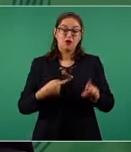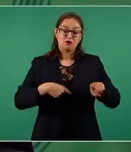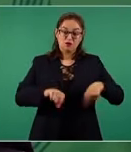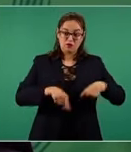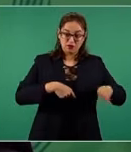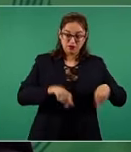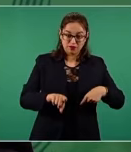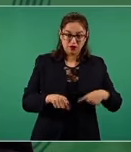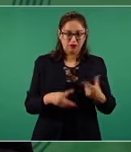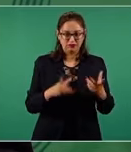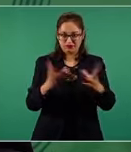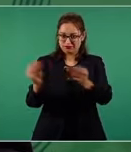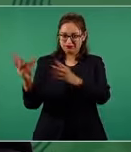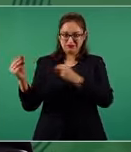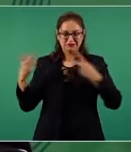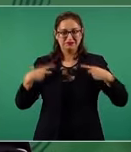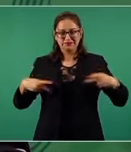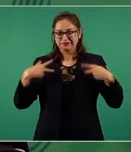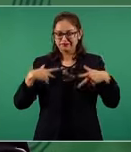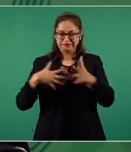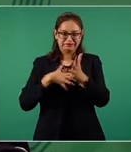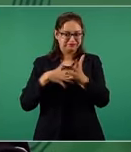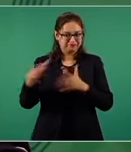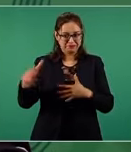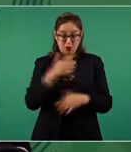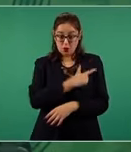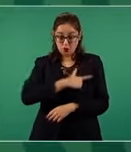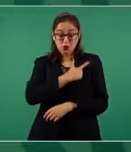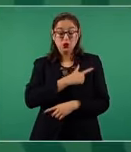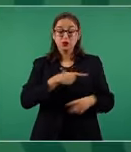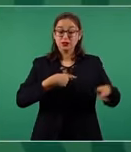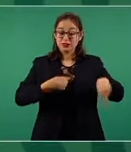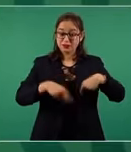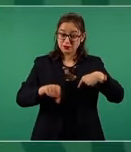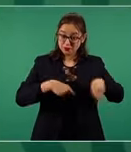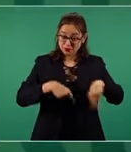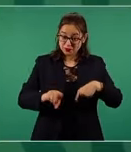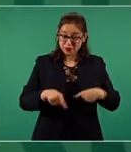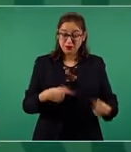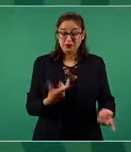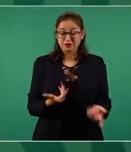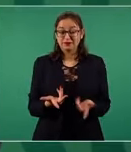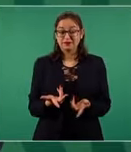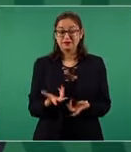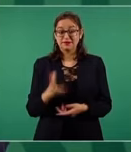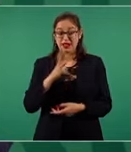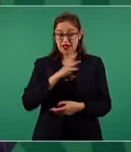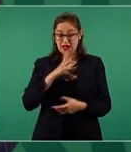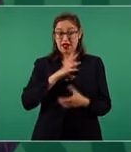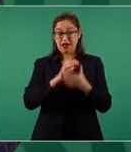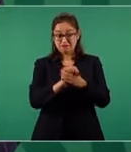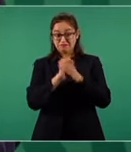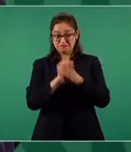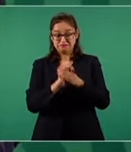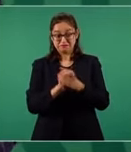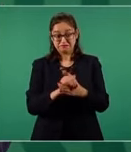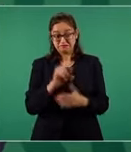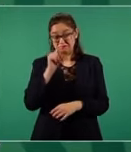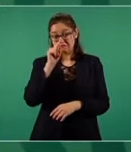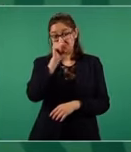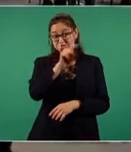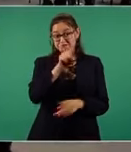son muchos, millones, pues se está rifando un palco